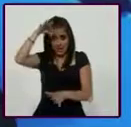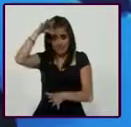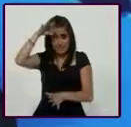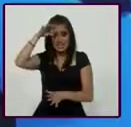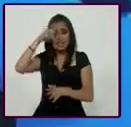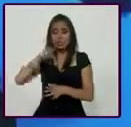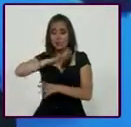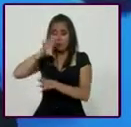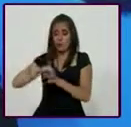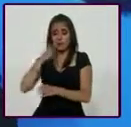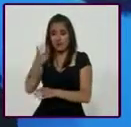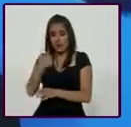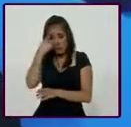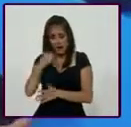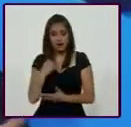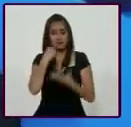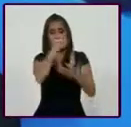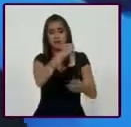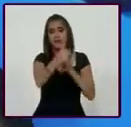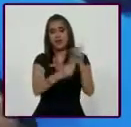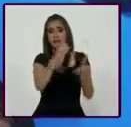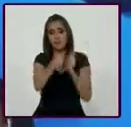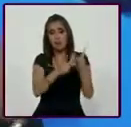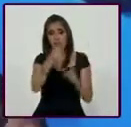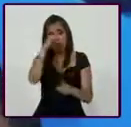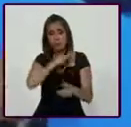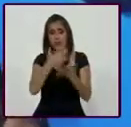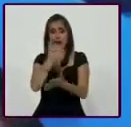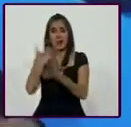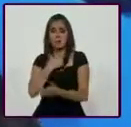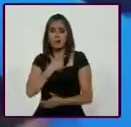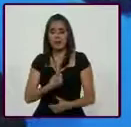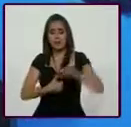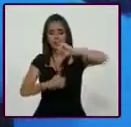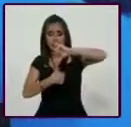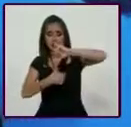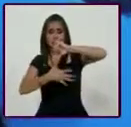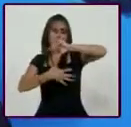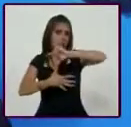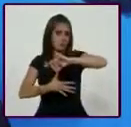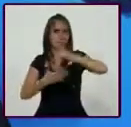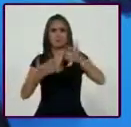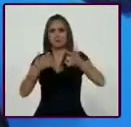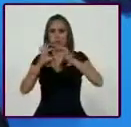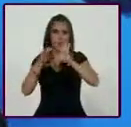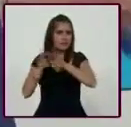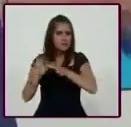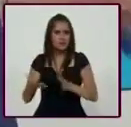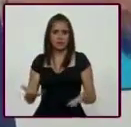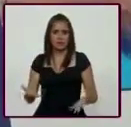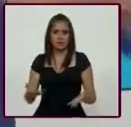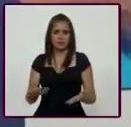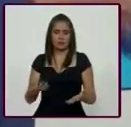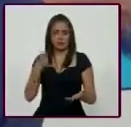íntegramente a su desarrollo del deporte y nos han rebasado ya en medallas a nivel centroamericano, panamericano y olímpico. Y lo que nos espera. Y